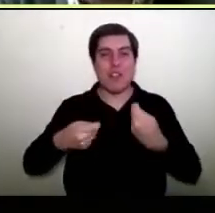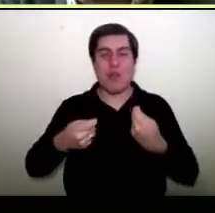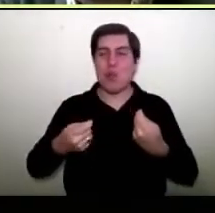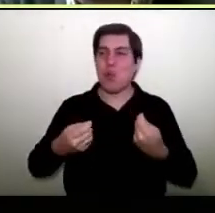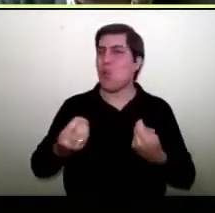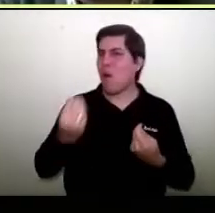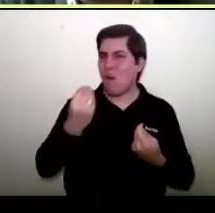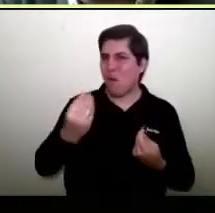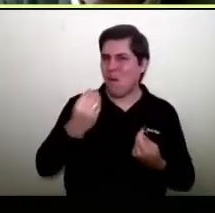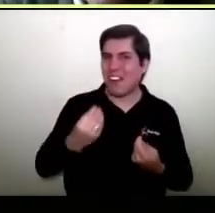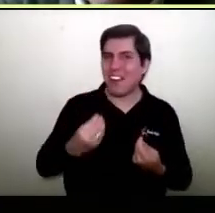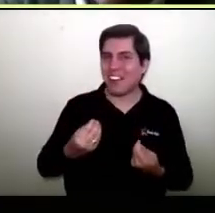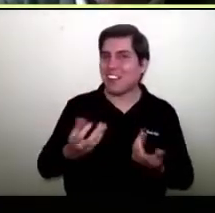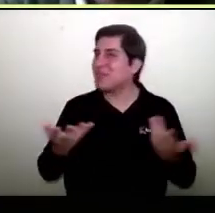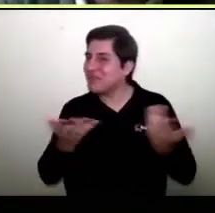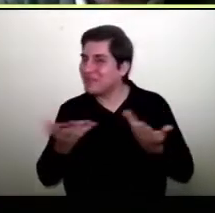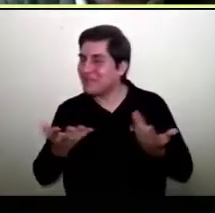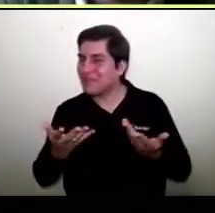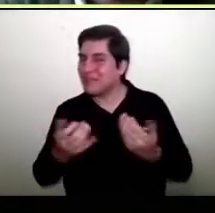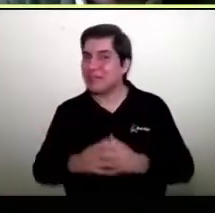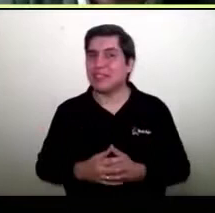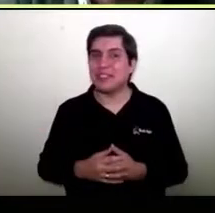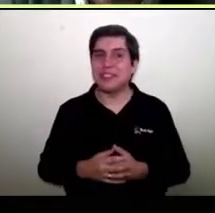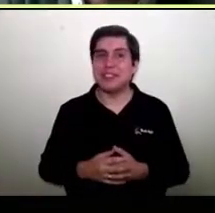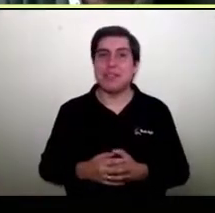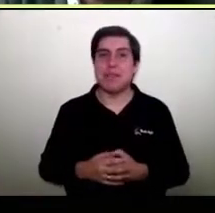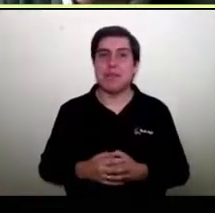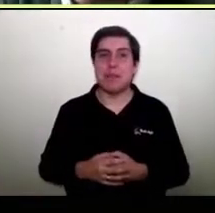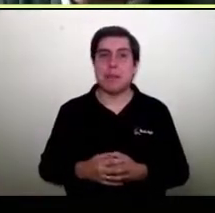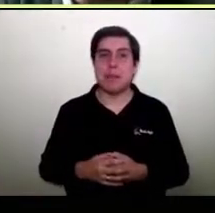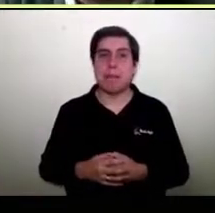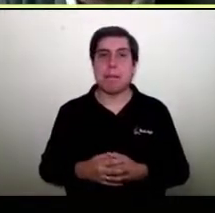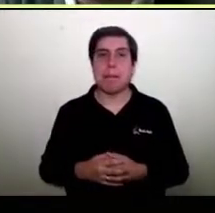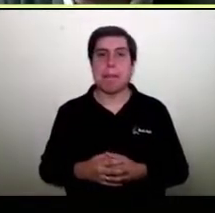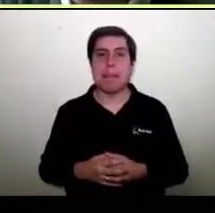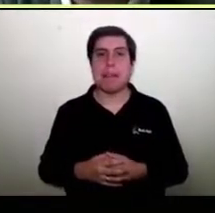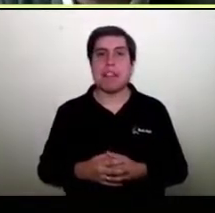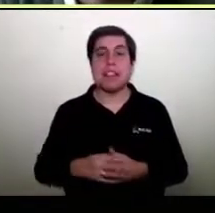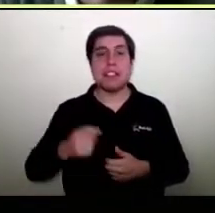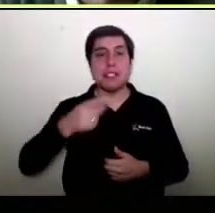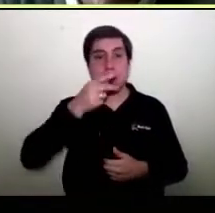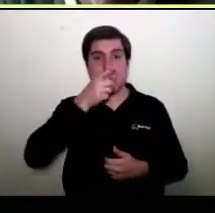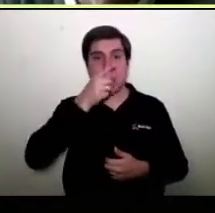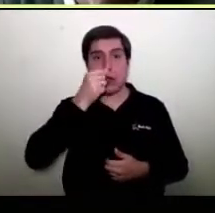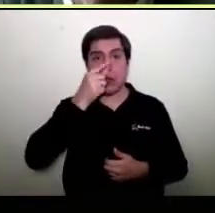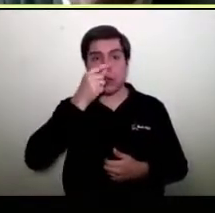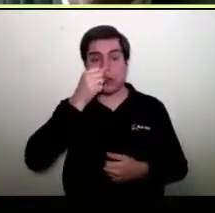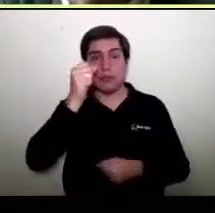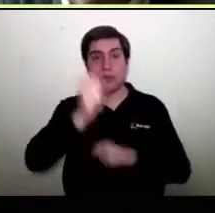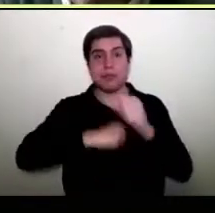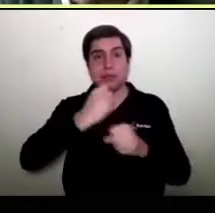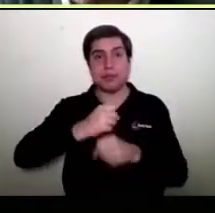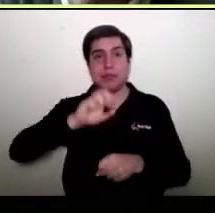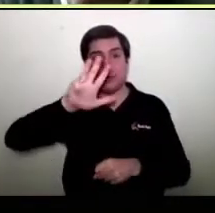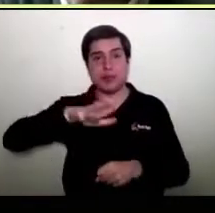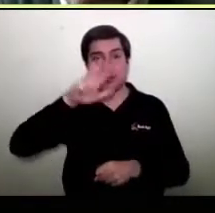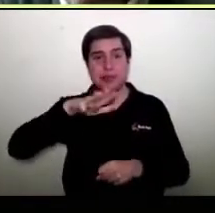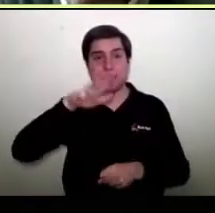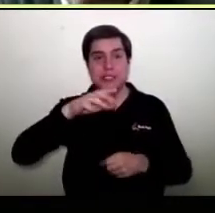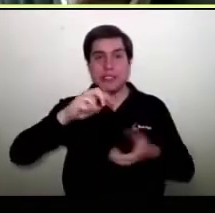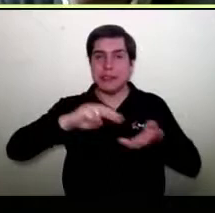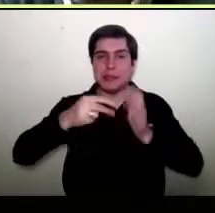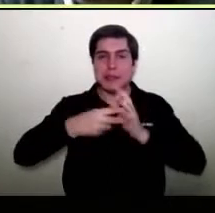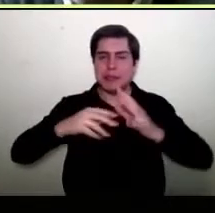esa es la primera cosa que tenemos que entender. Que en el mes de octubre, cuando se partió el levantamiento social